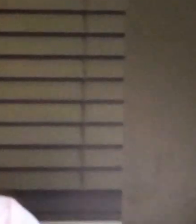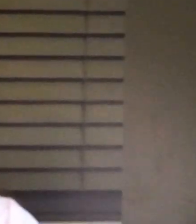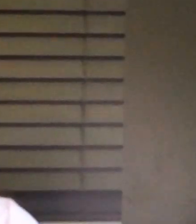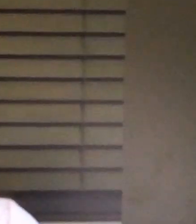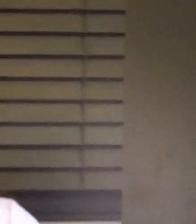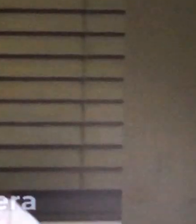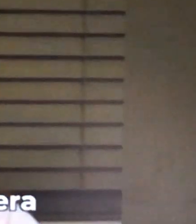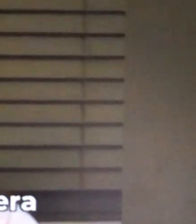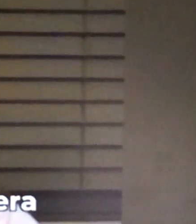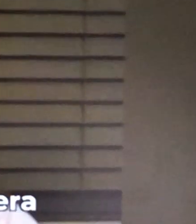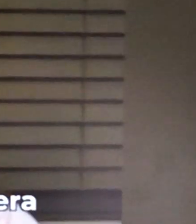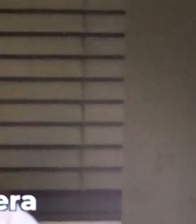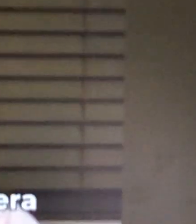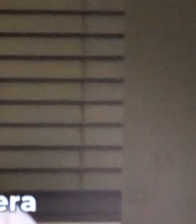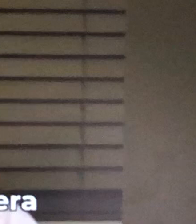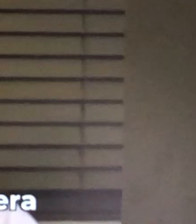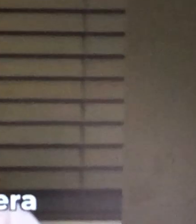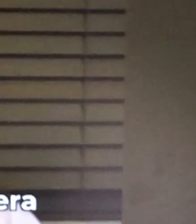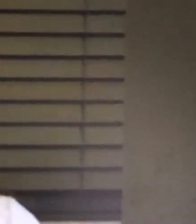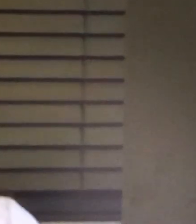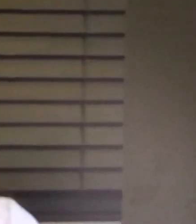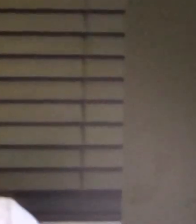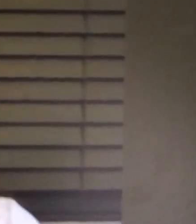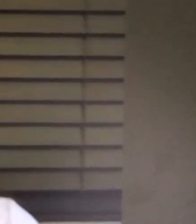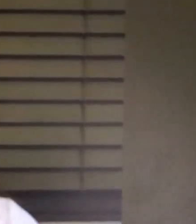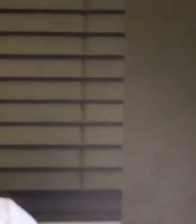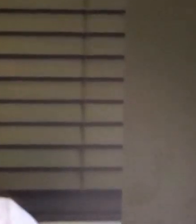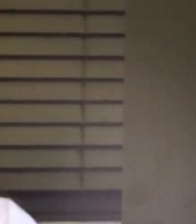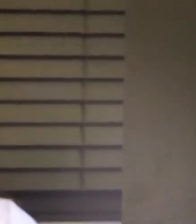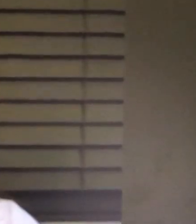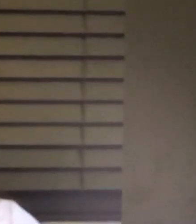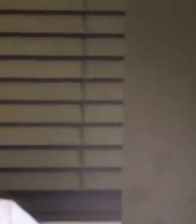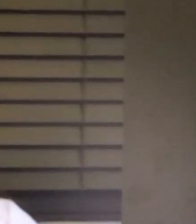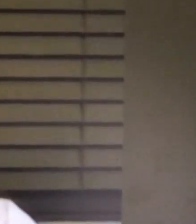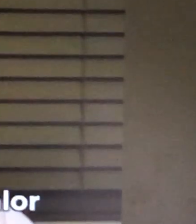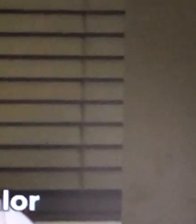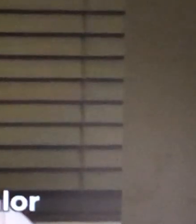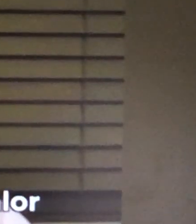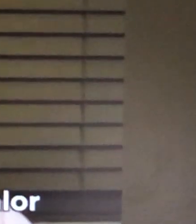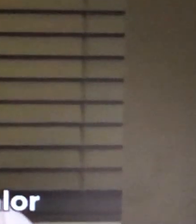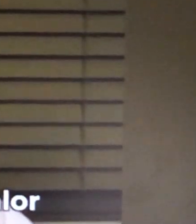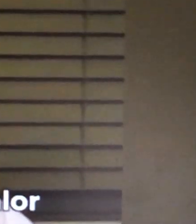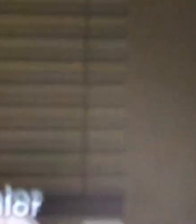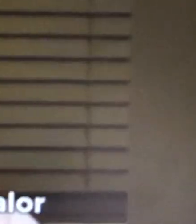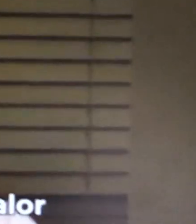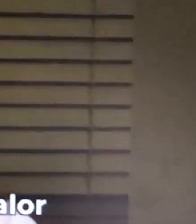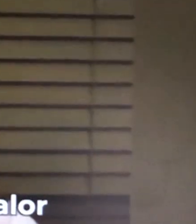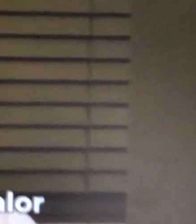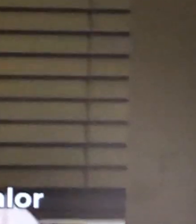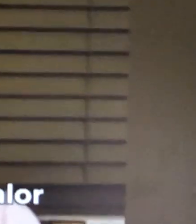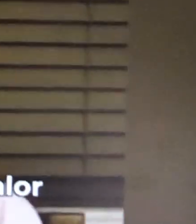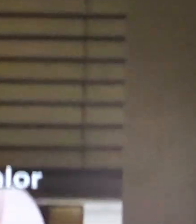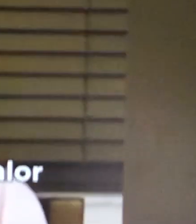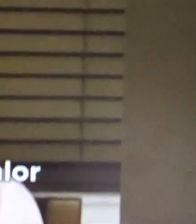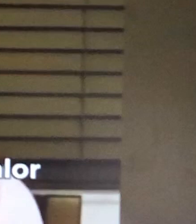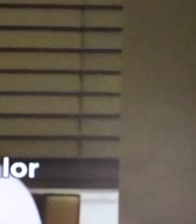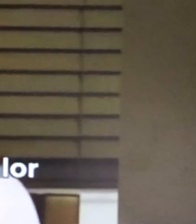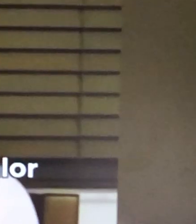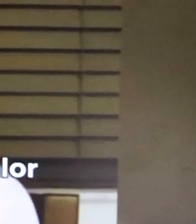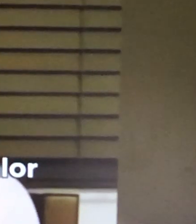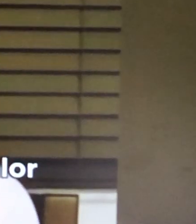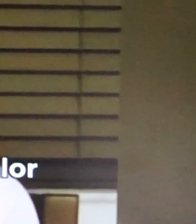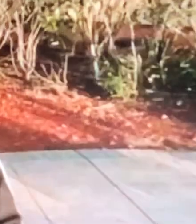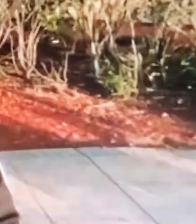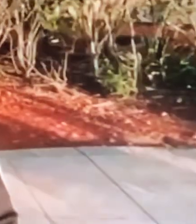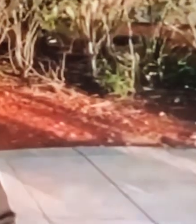pasos para atrás en lo que has logrado en tu carrera y tener que demostrar con mucho esfuerzo que tu experiencia tiene un igual valor que